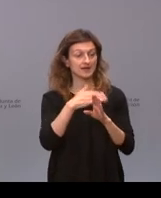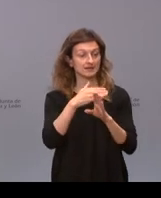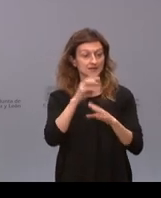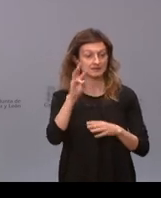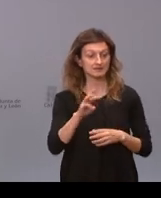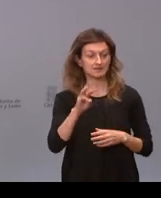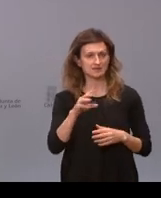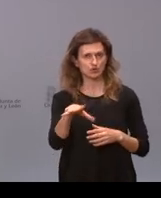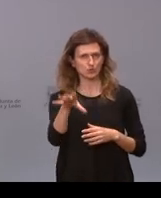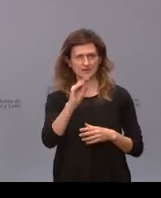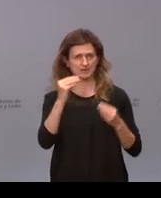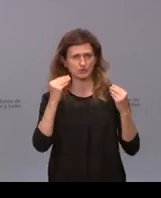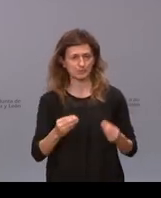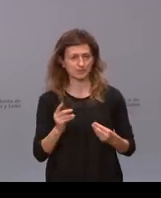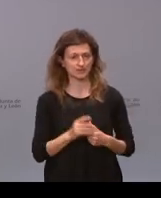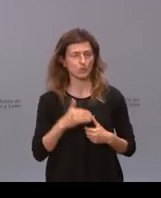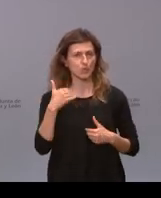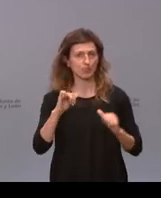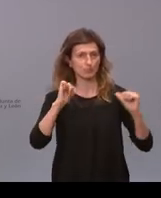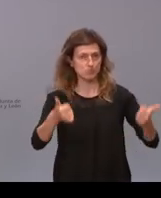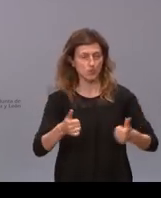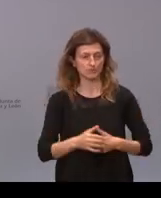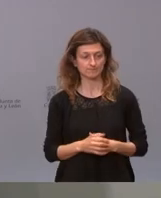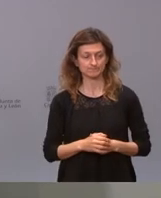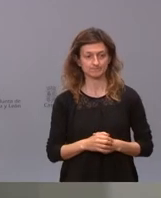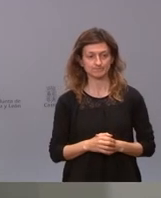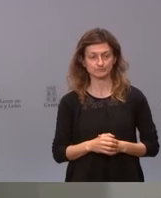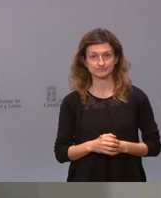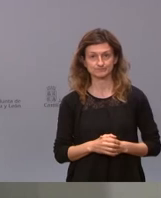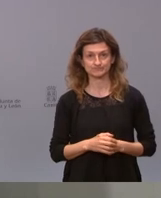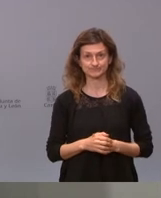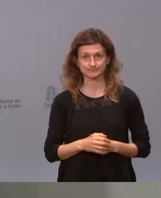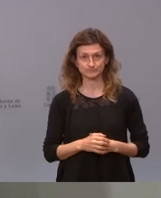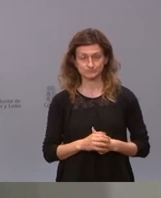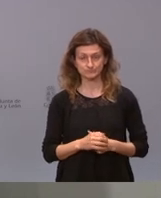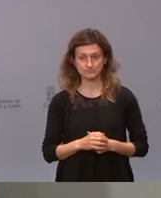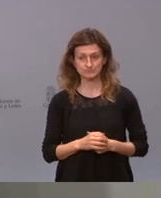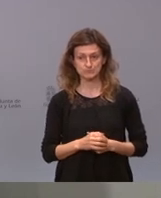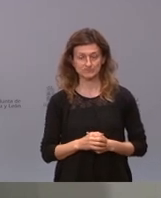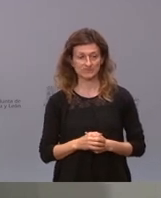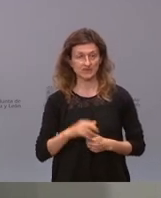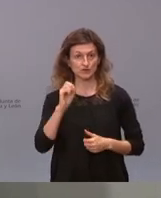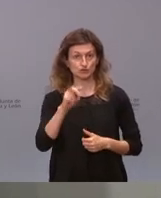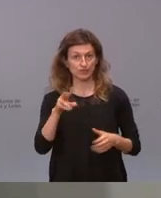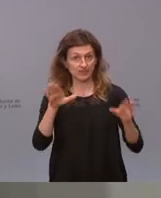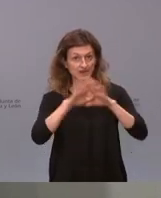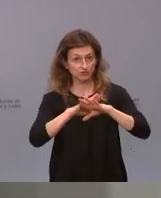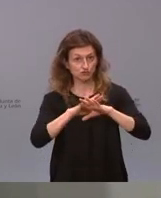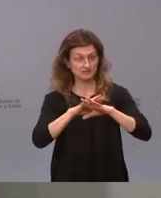3 es que no he entendido bien a partir de cuándo es lo de las 12 de la noche es a partir